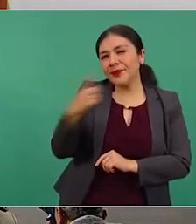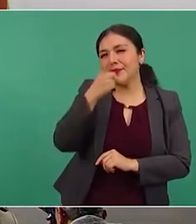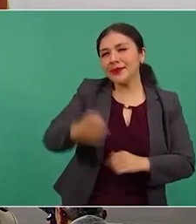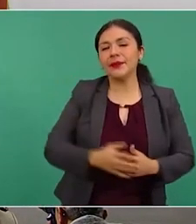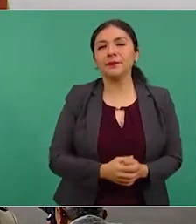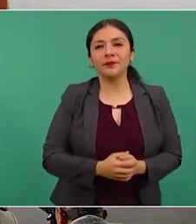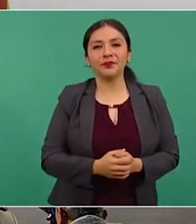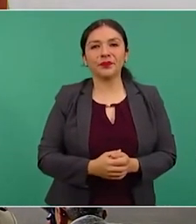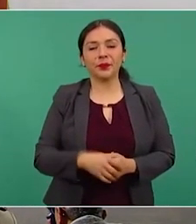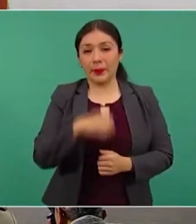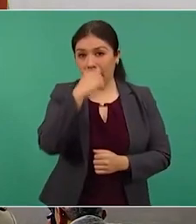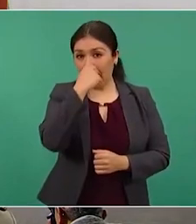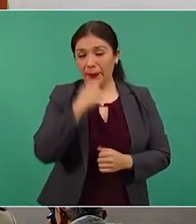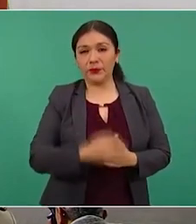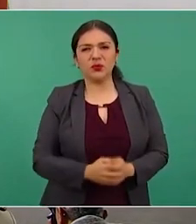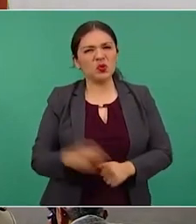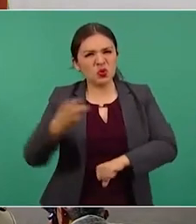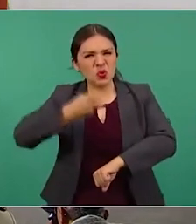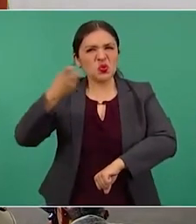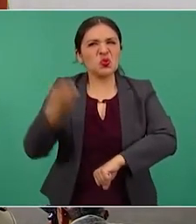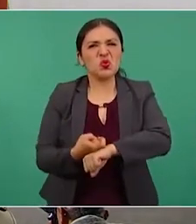endurecida alma,